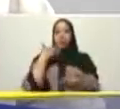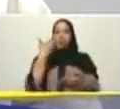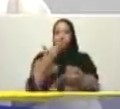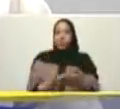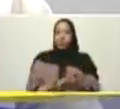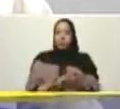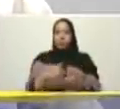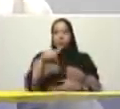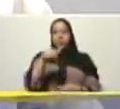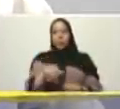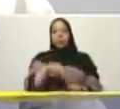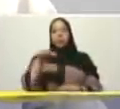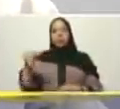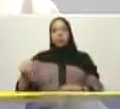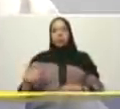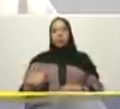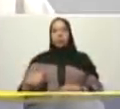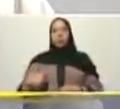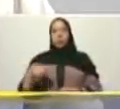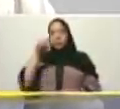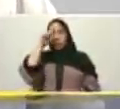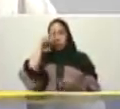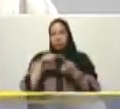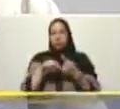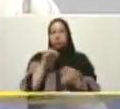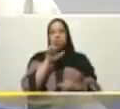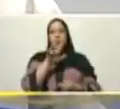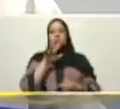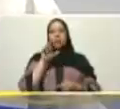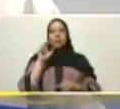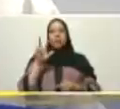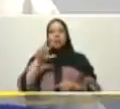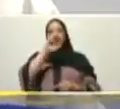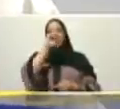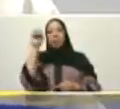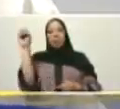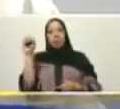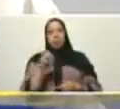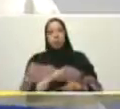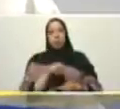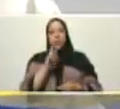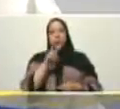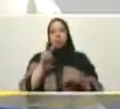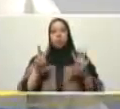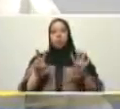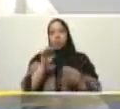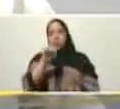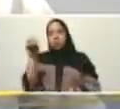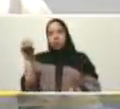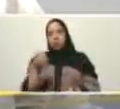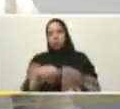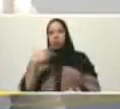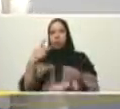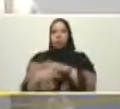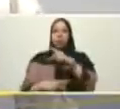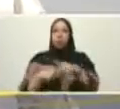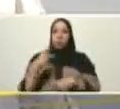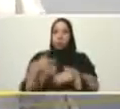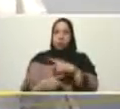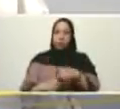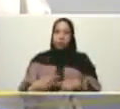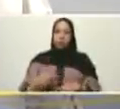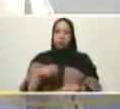hoy nosotros hemos elevado de un 53% a un 97% la capacidad productiva de techos